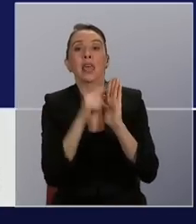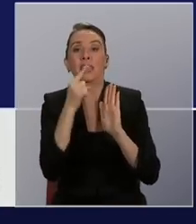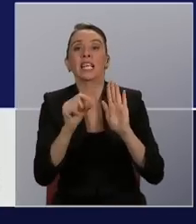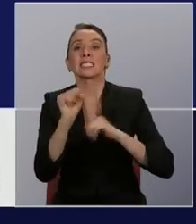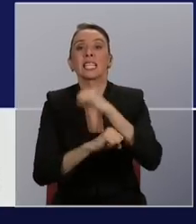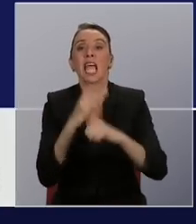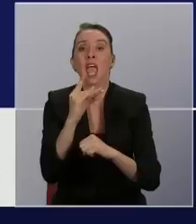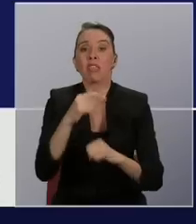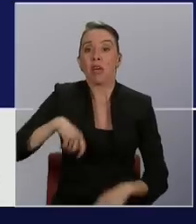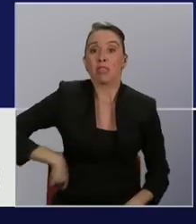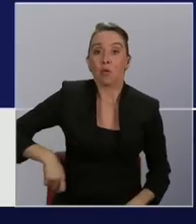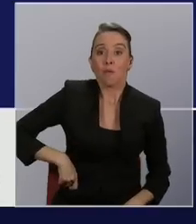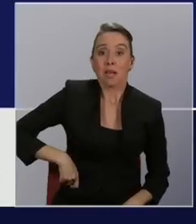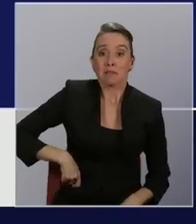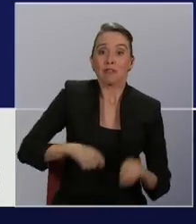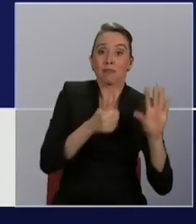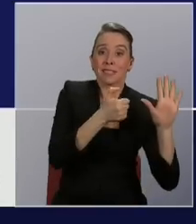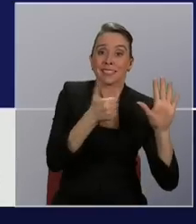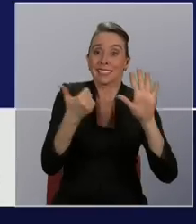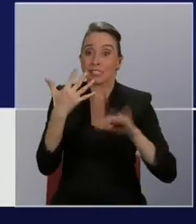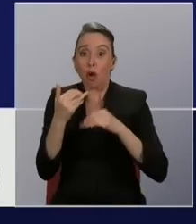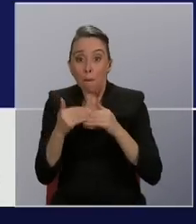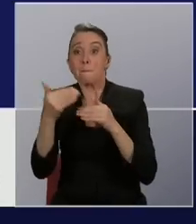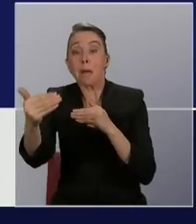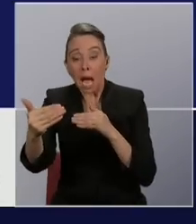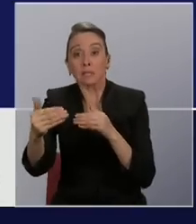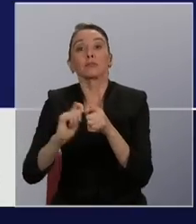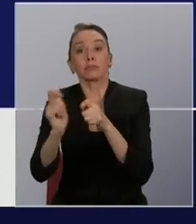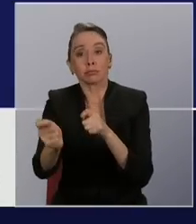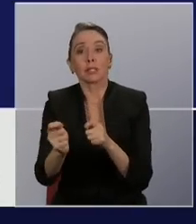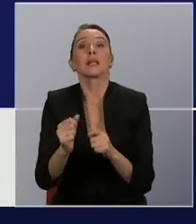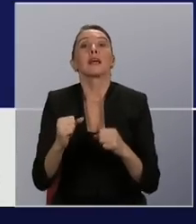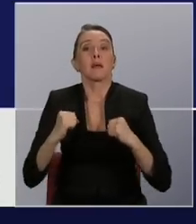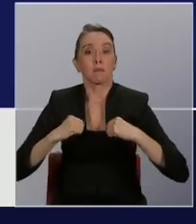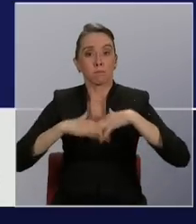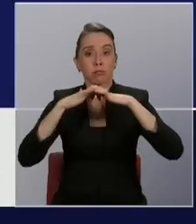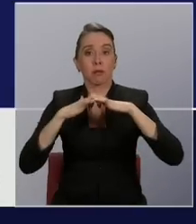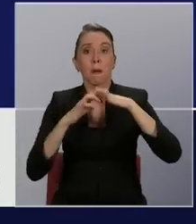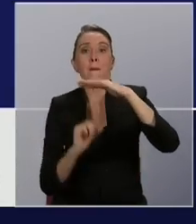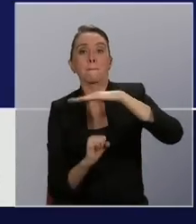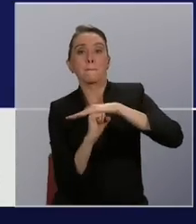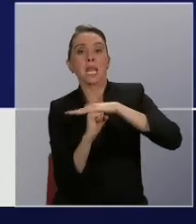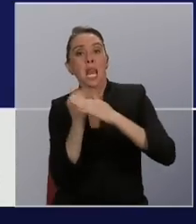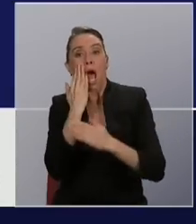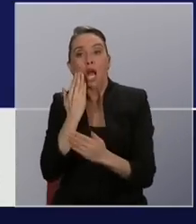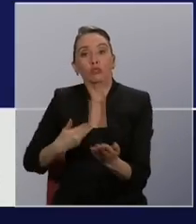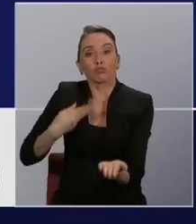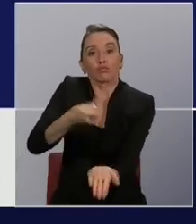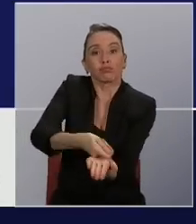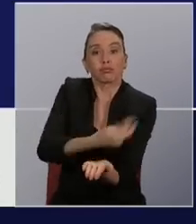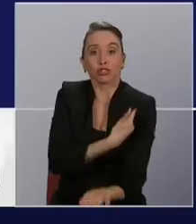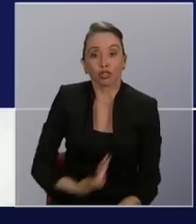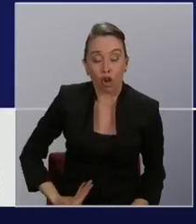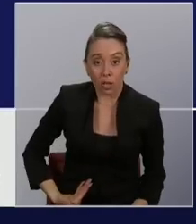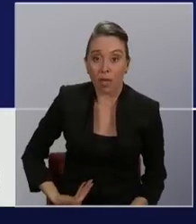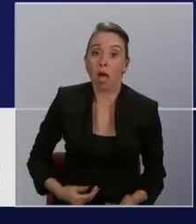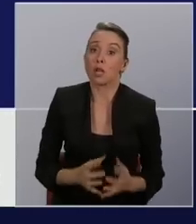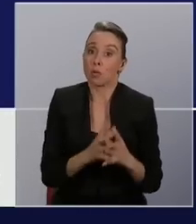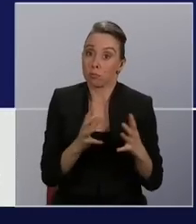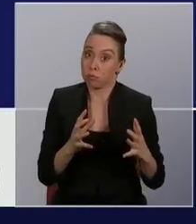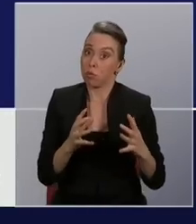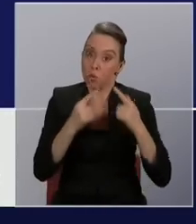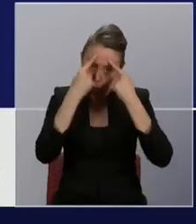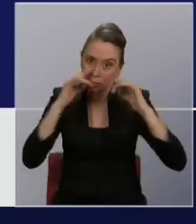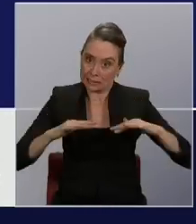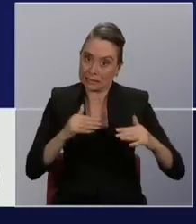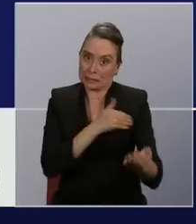de jubilación. El fortalecimiento del pilar solidario compromete un enorme esfuerzo fiscal.